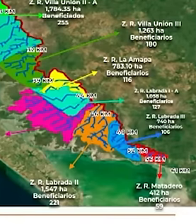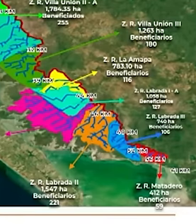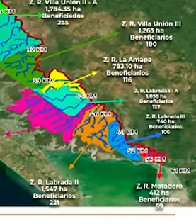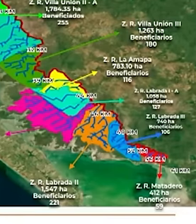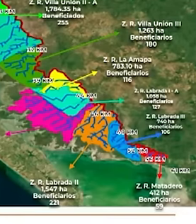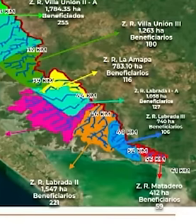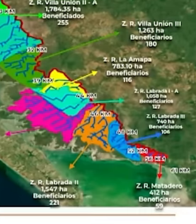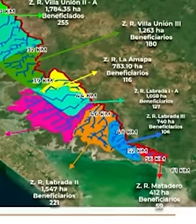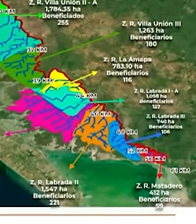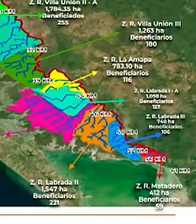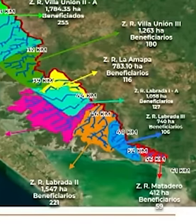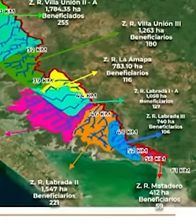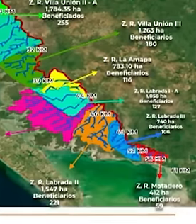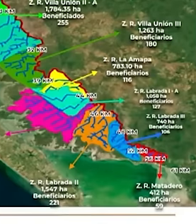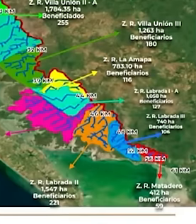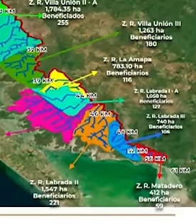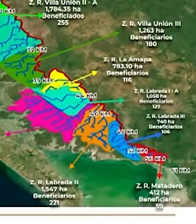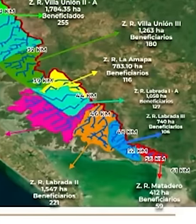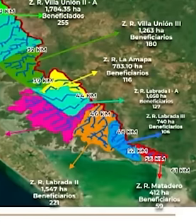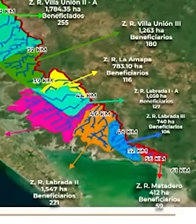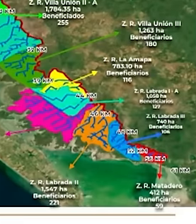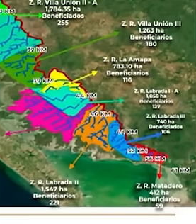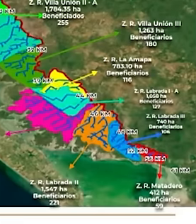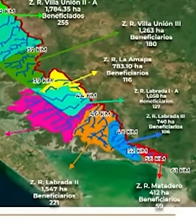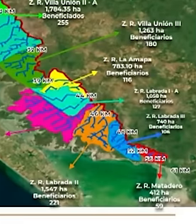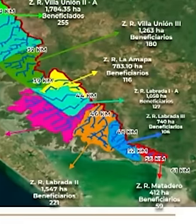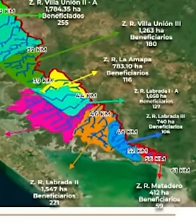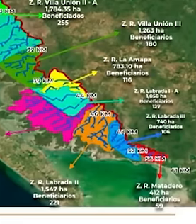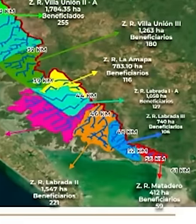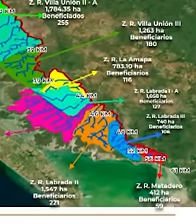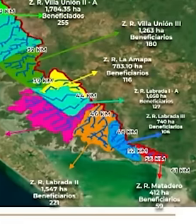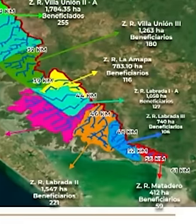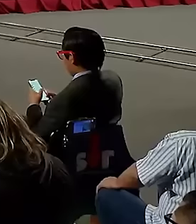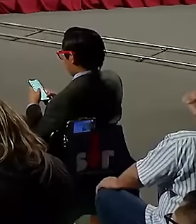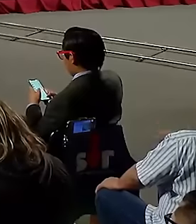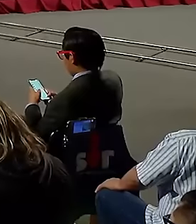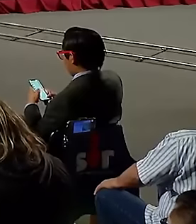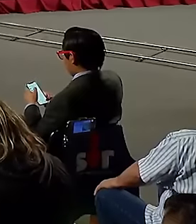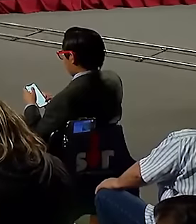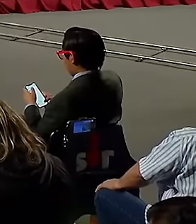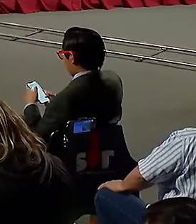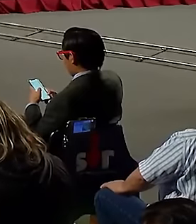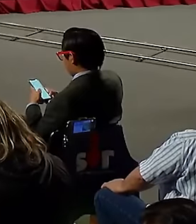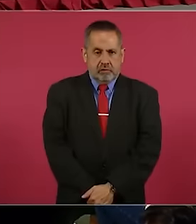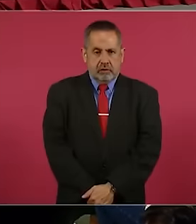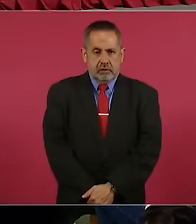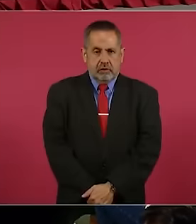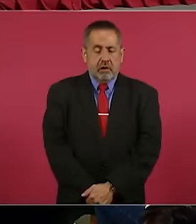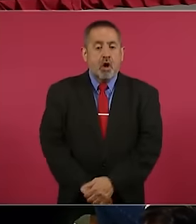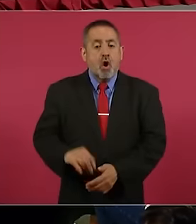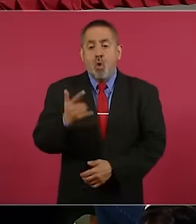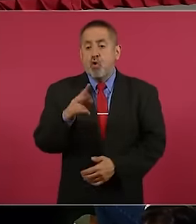encargado de este proyecto y el presidente va a poner en operación este distrito de riego en julio de